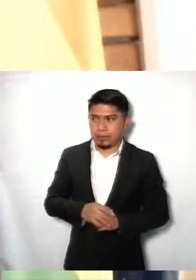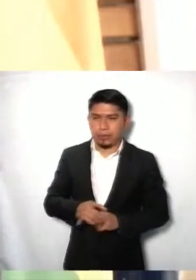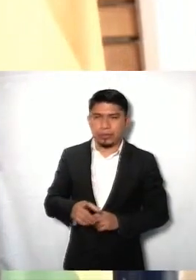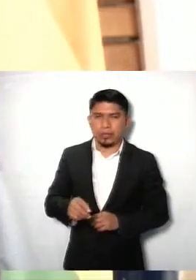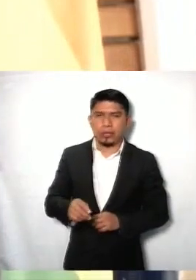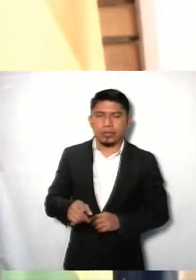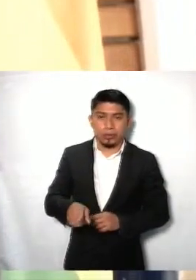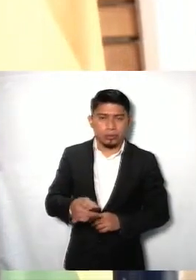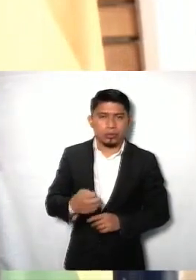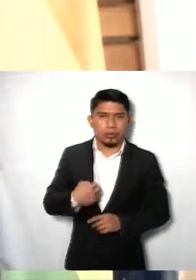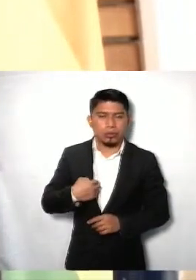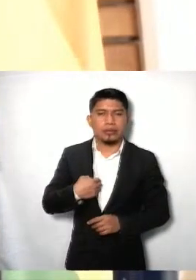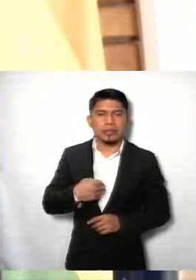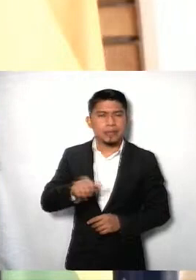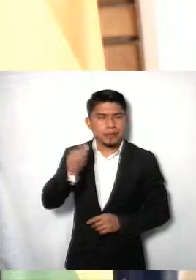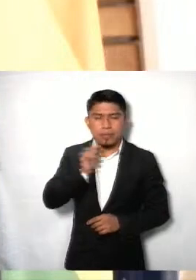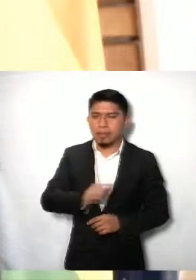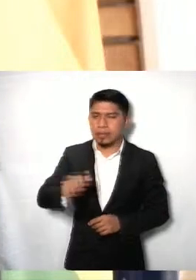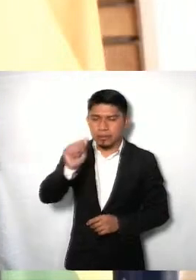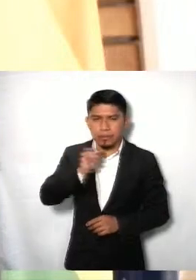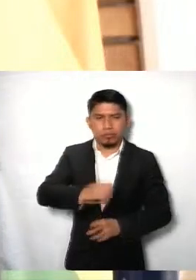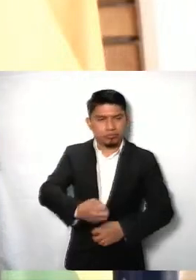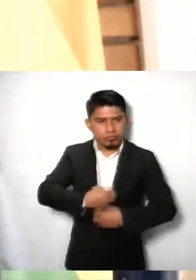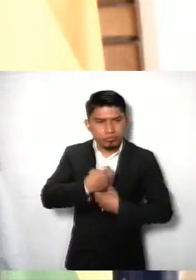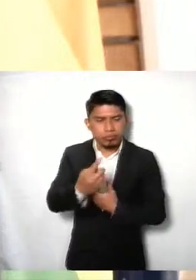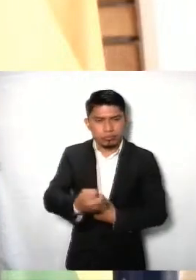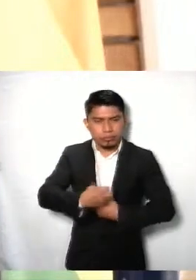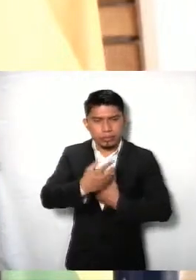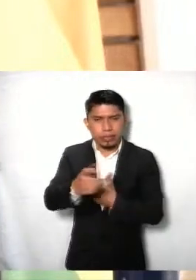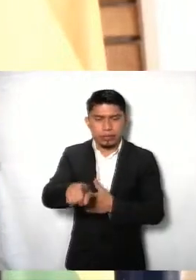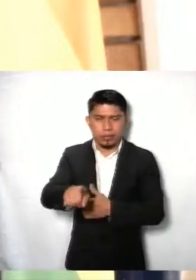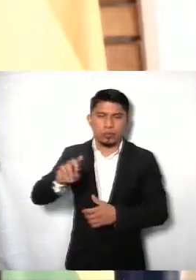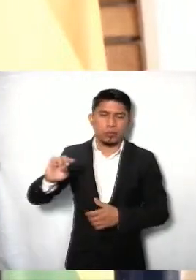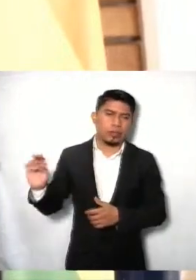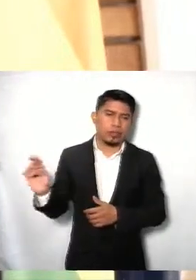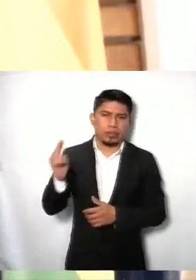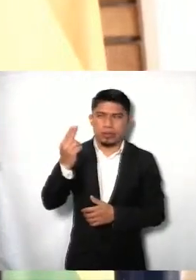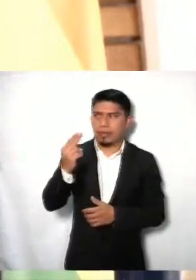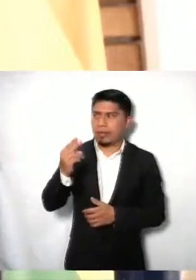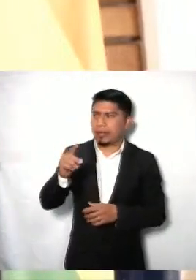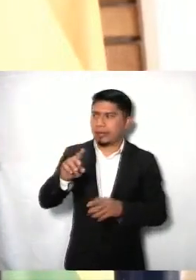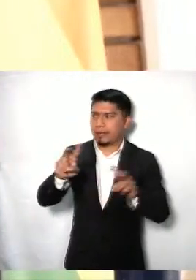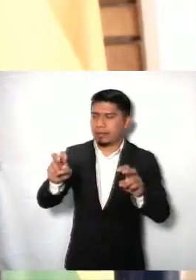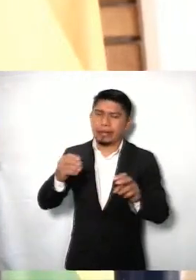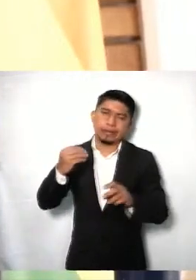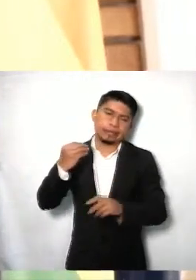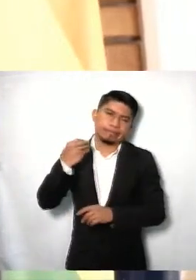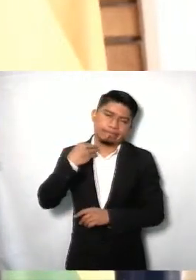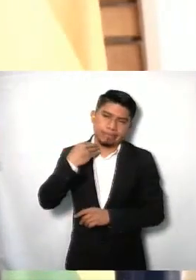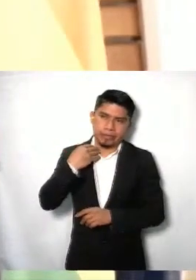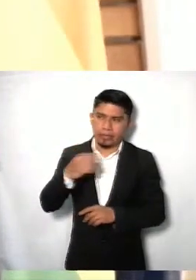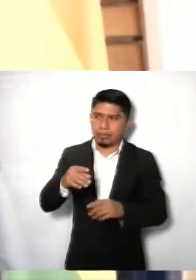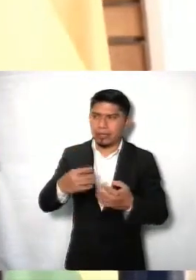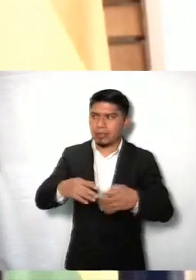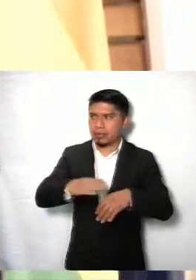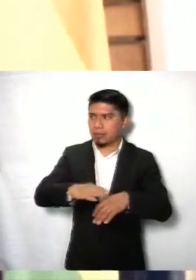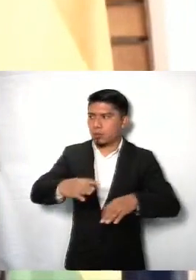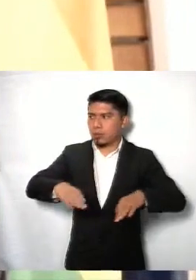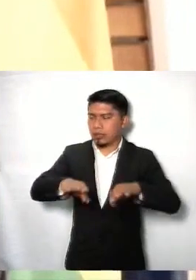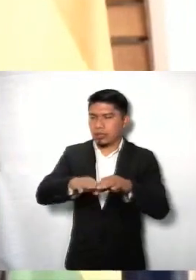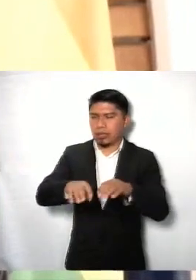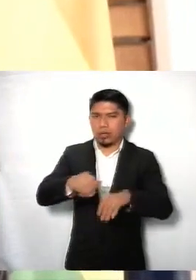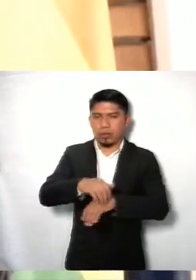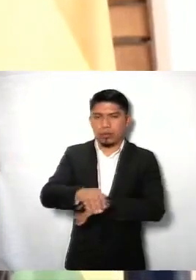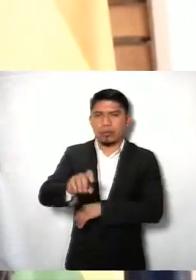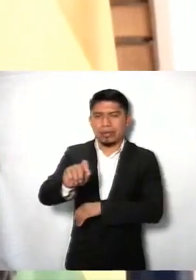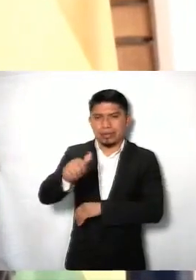no me cansaré de decirlo, de las instituciones de educación superior en derecho o en la ciencia jurídica más importante del planeta,